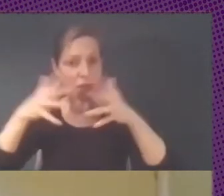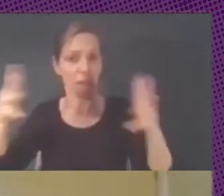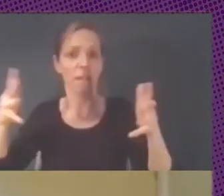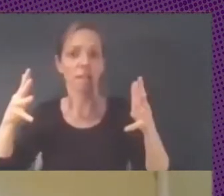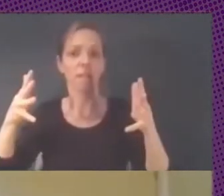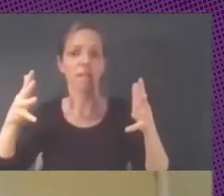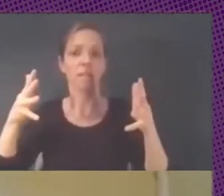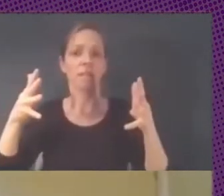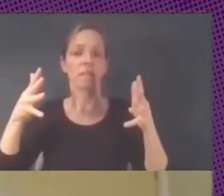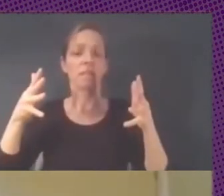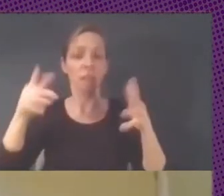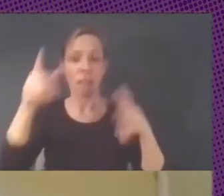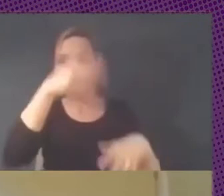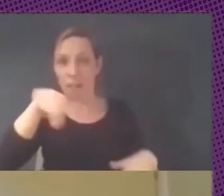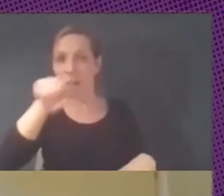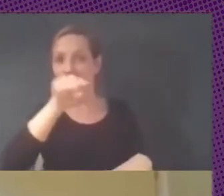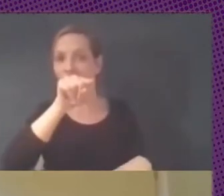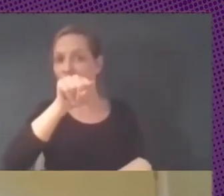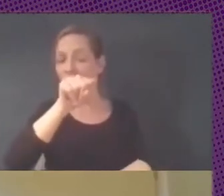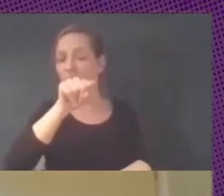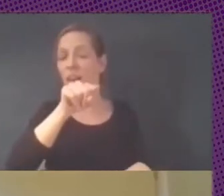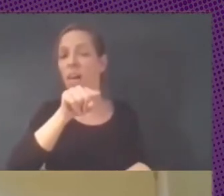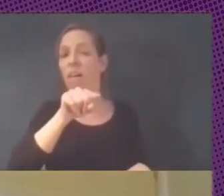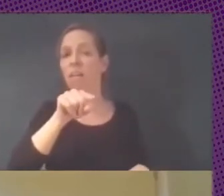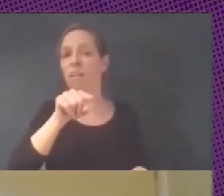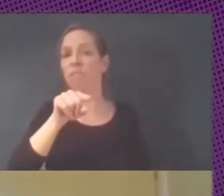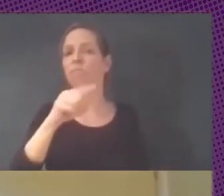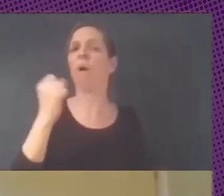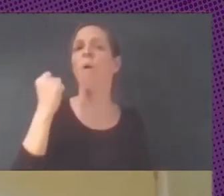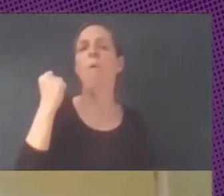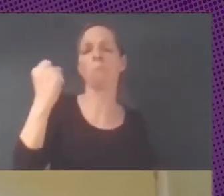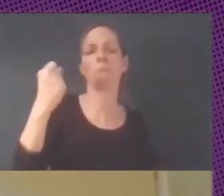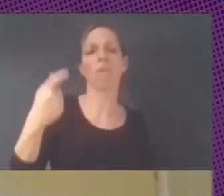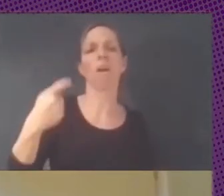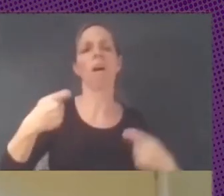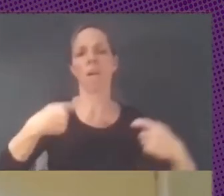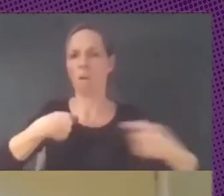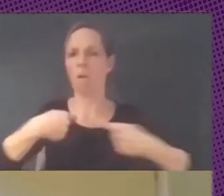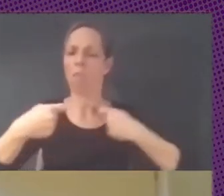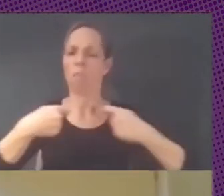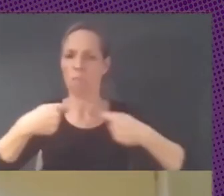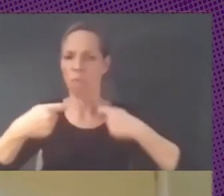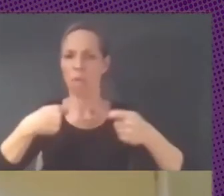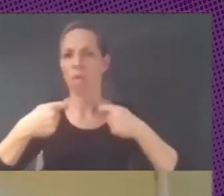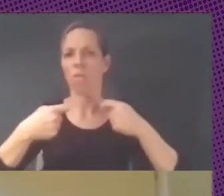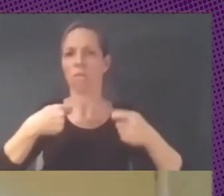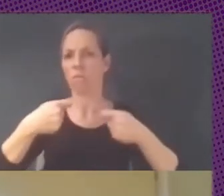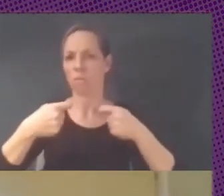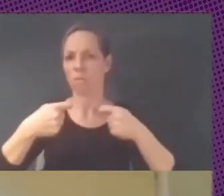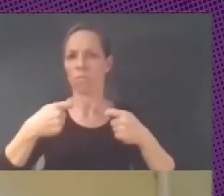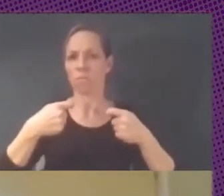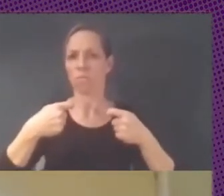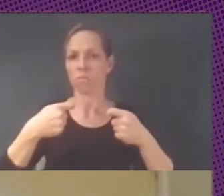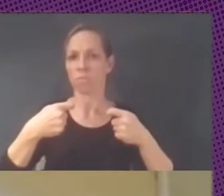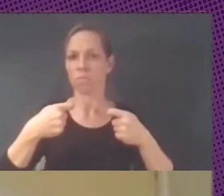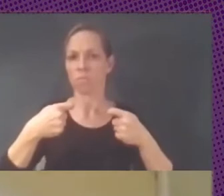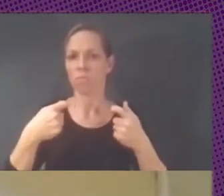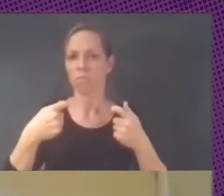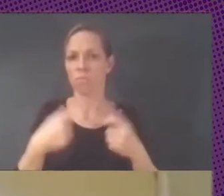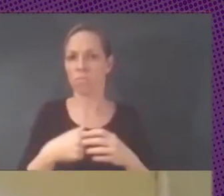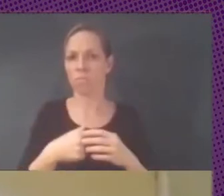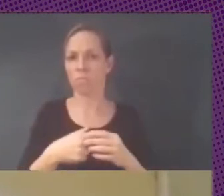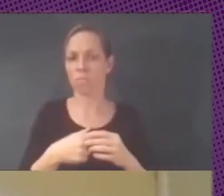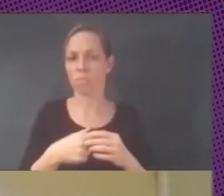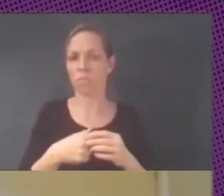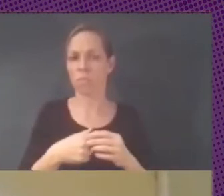ellos tienen un poder de negociación un poder en relación al Estado